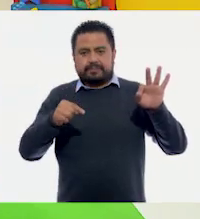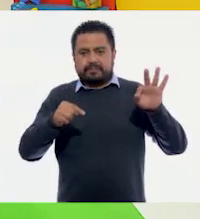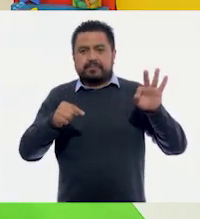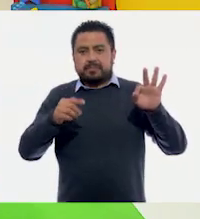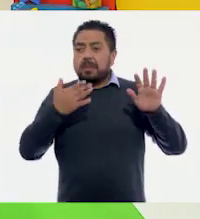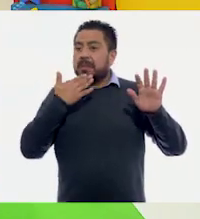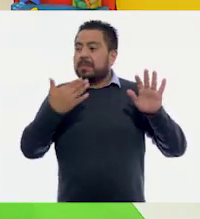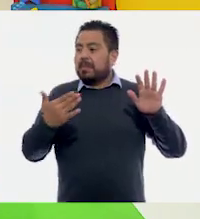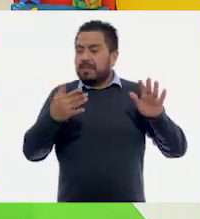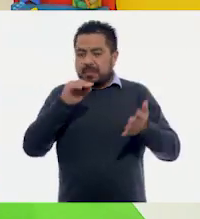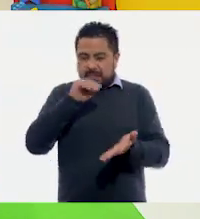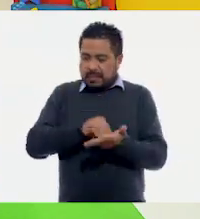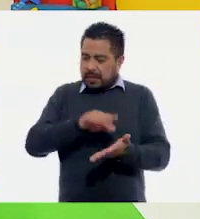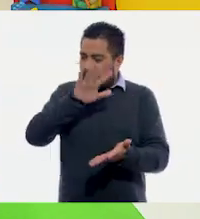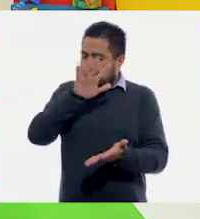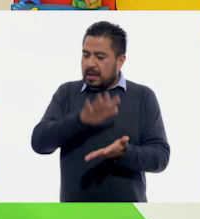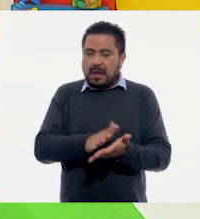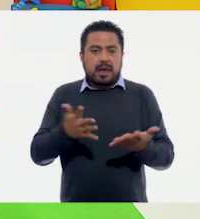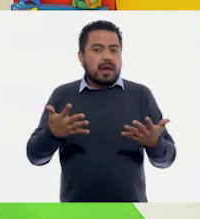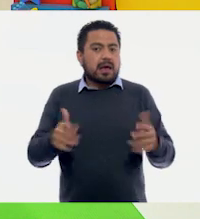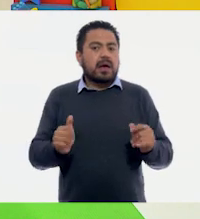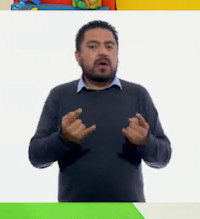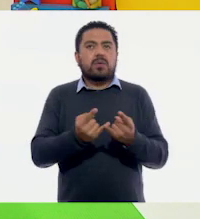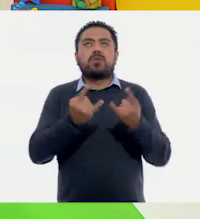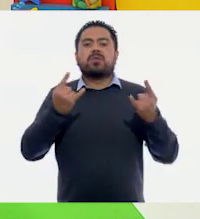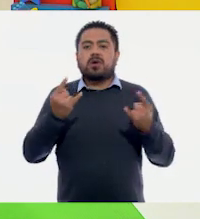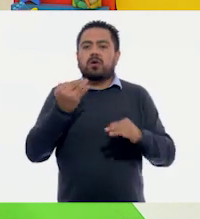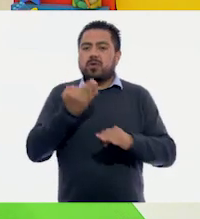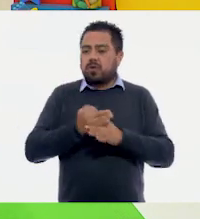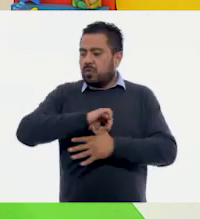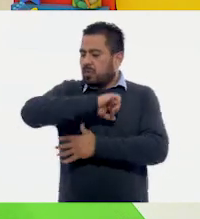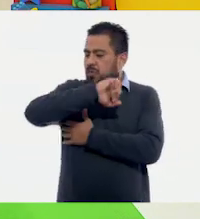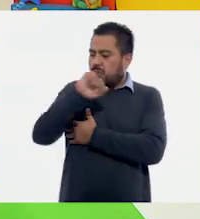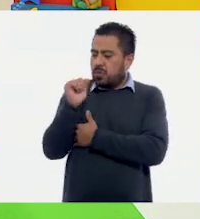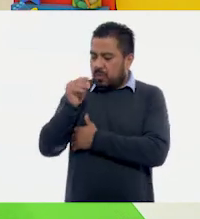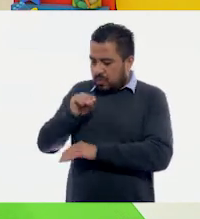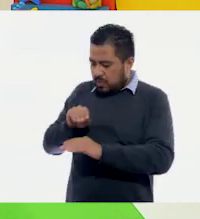Perfecto. Ya quedó registrado nuestro cuento. Vamos a guardarlo.